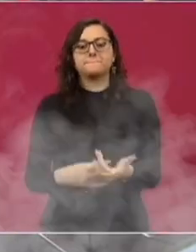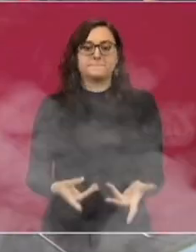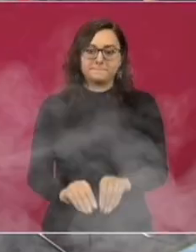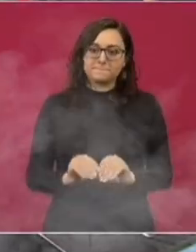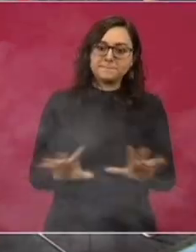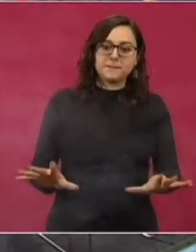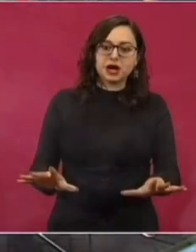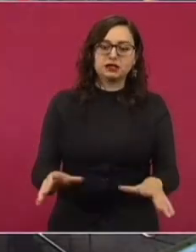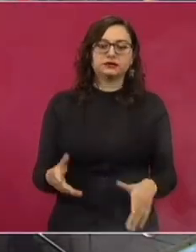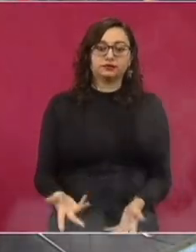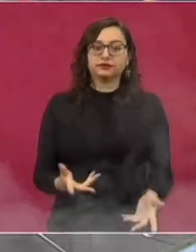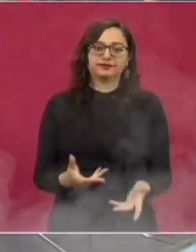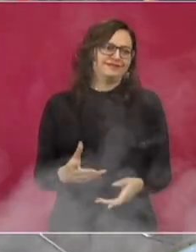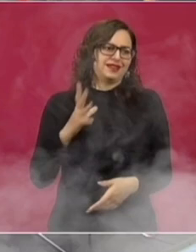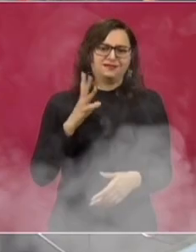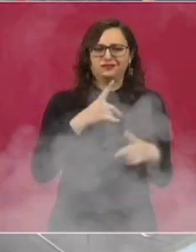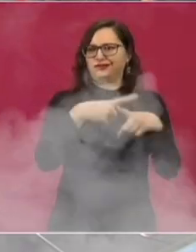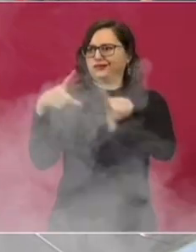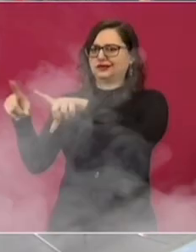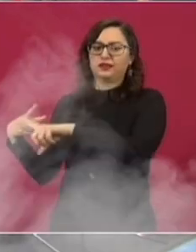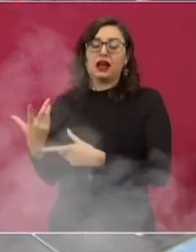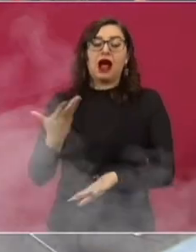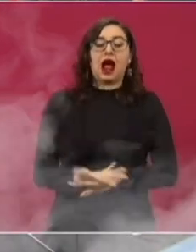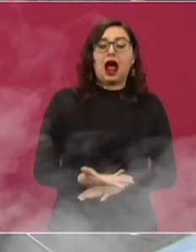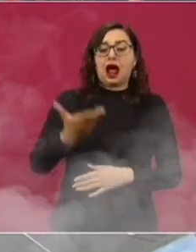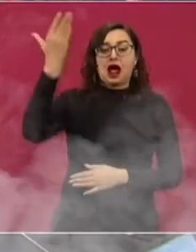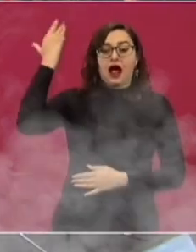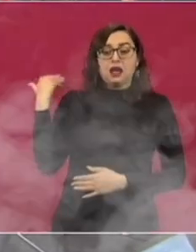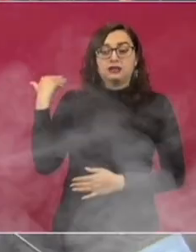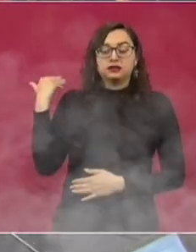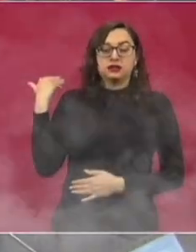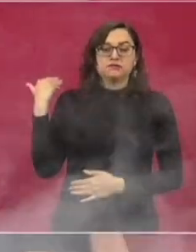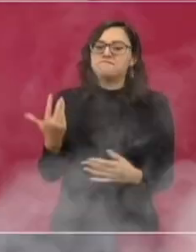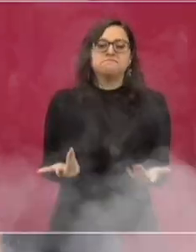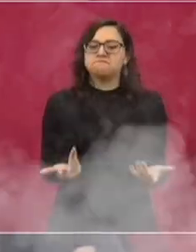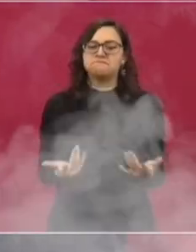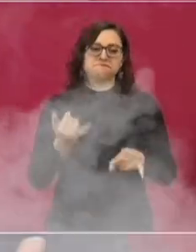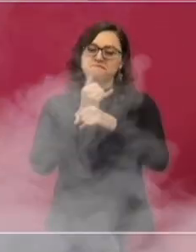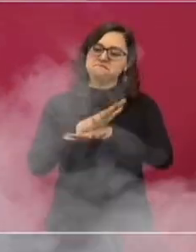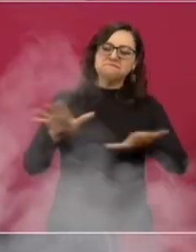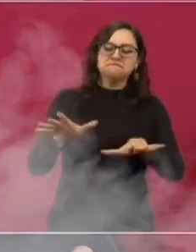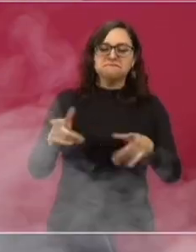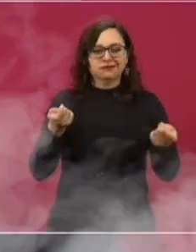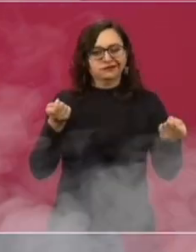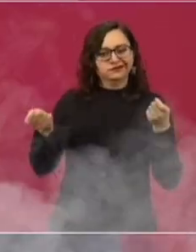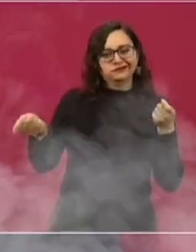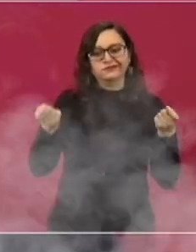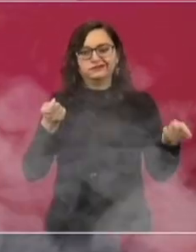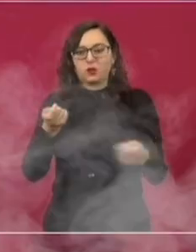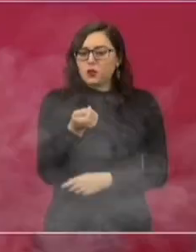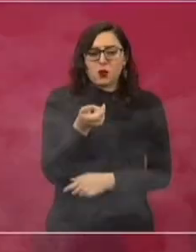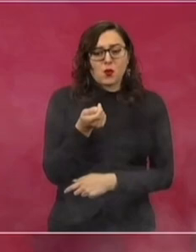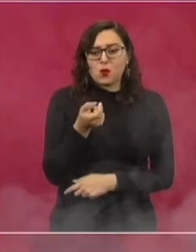el internet y demás, hay muchas posibilidades. Antes había mucho control de la información.